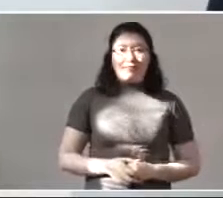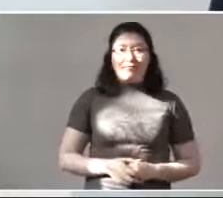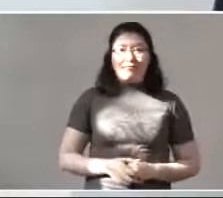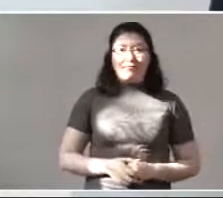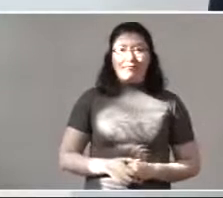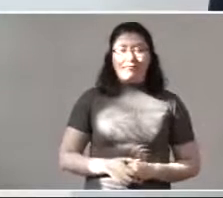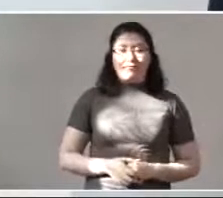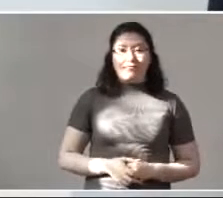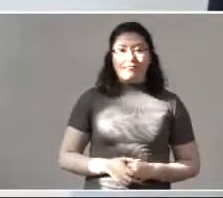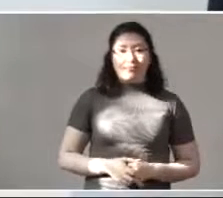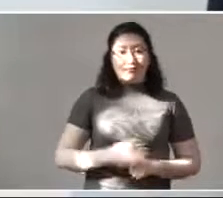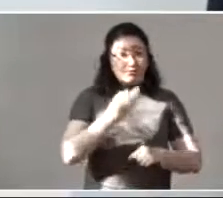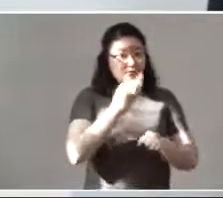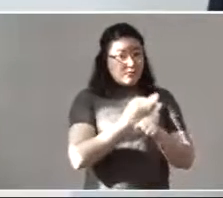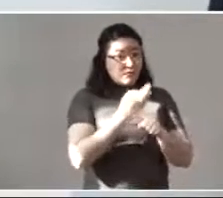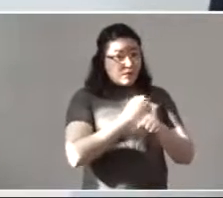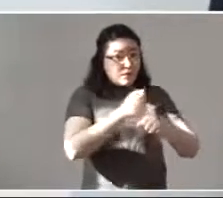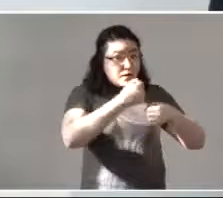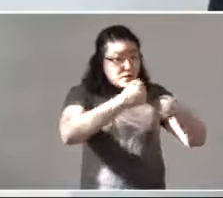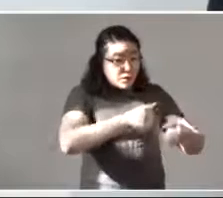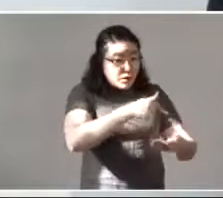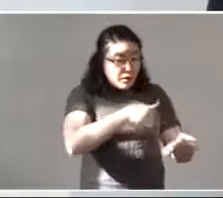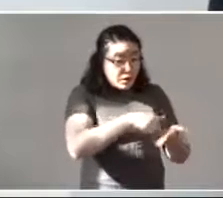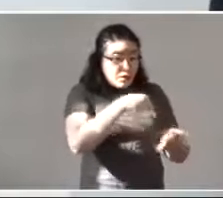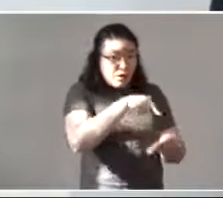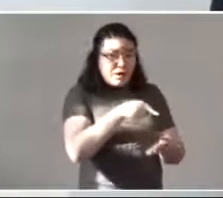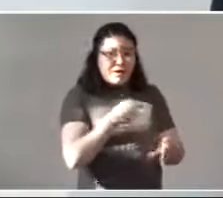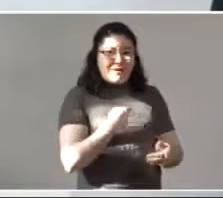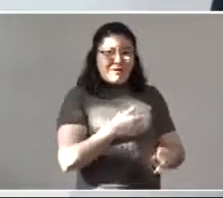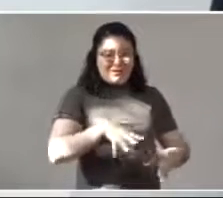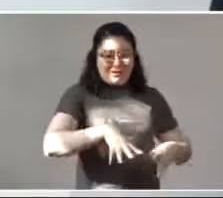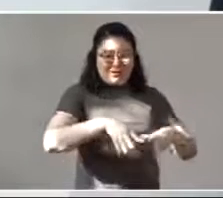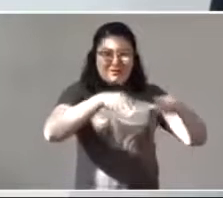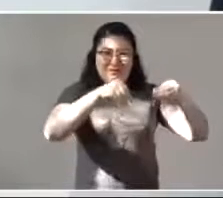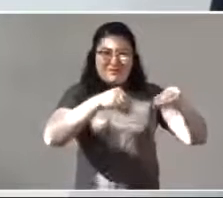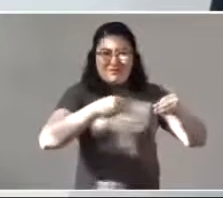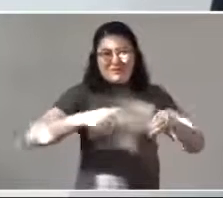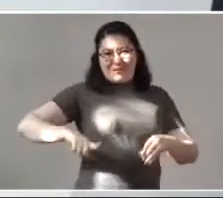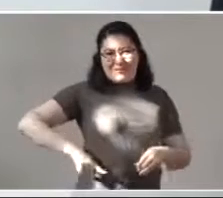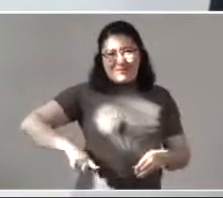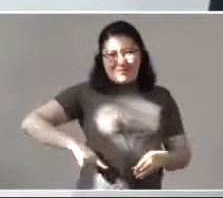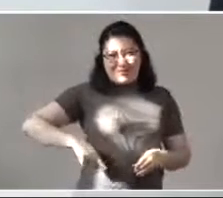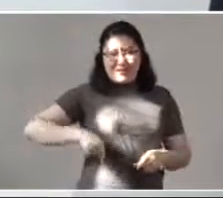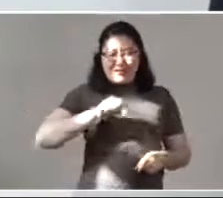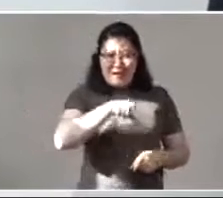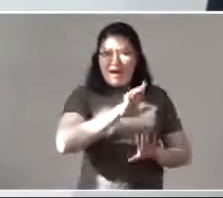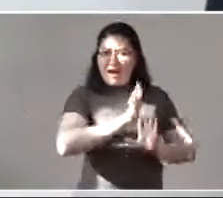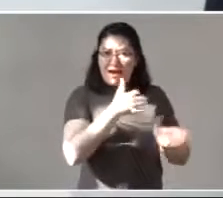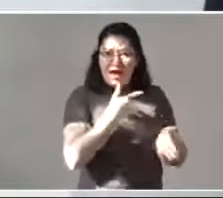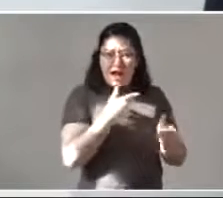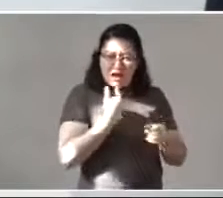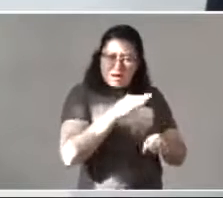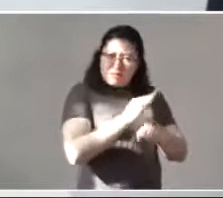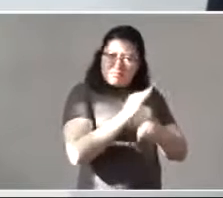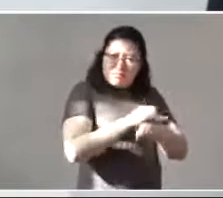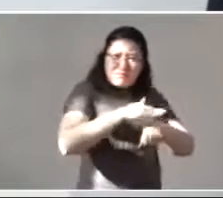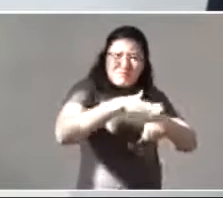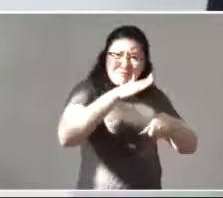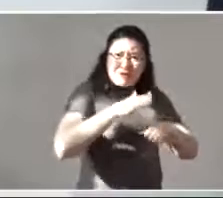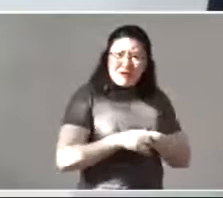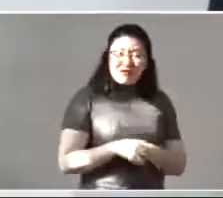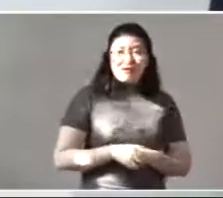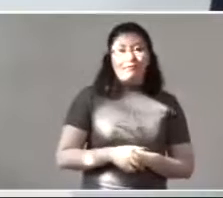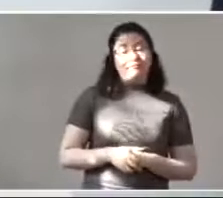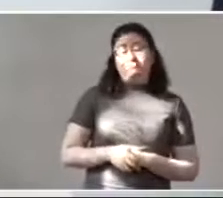¿Se va a reforzar la seguridad ahí en el antiguo Palacio del Ayuntamiento, en la sede del Poder de la Ciudad de México, doctora? Es la